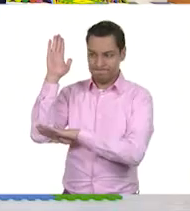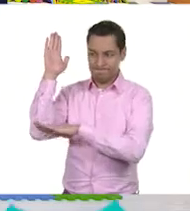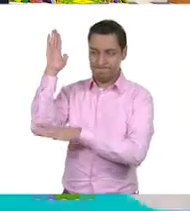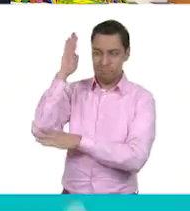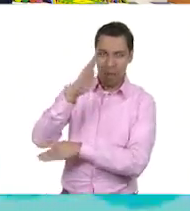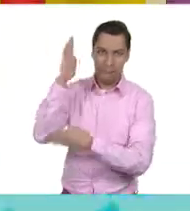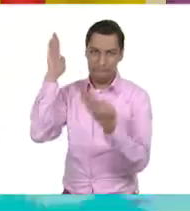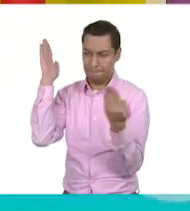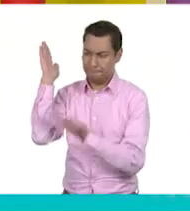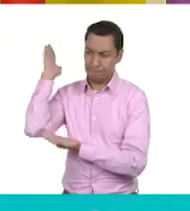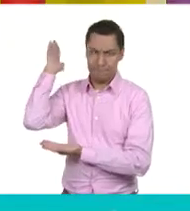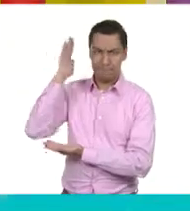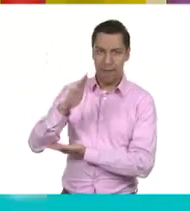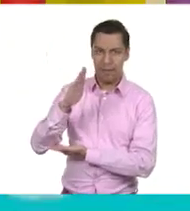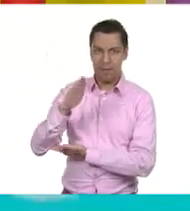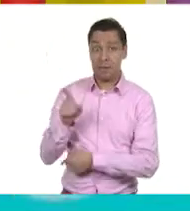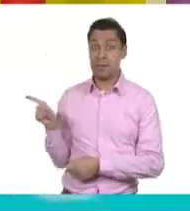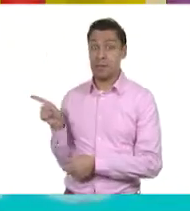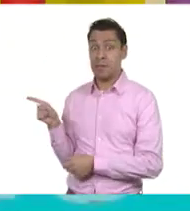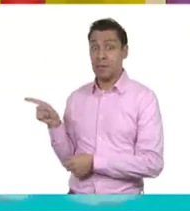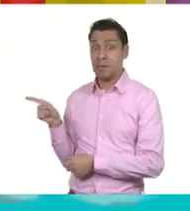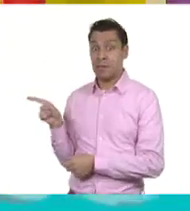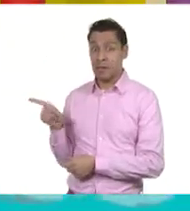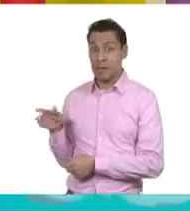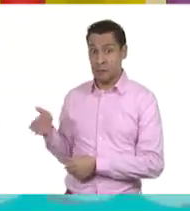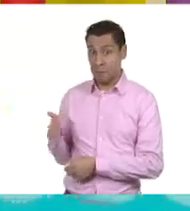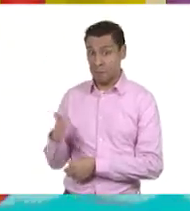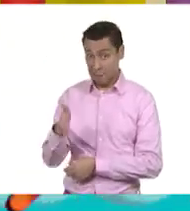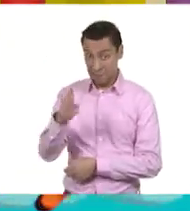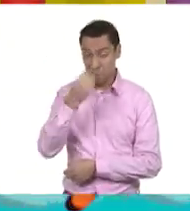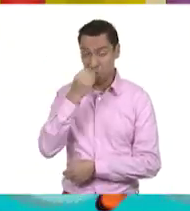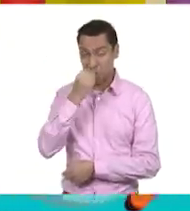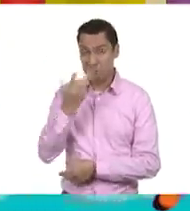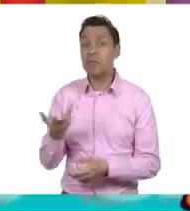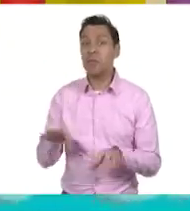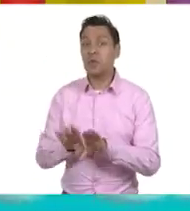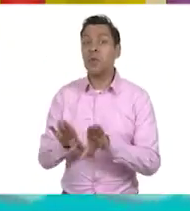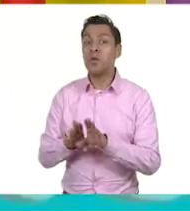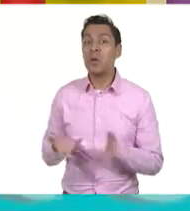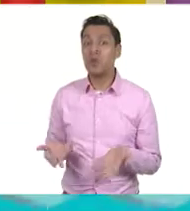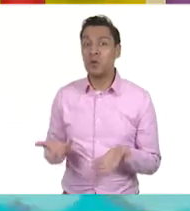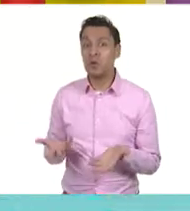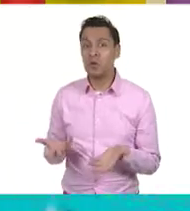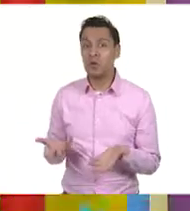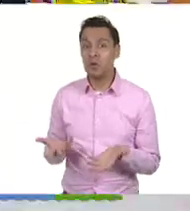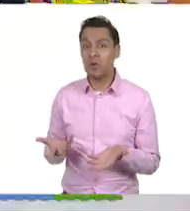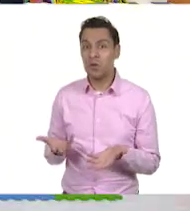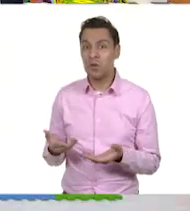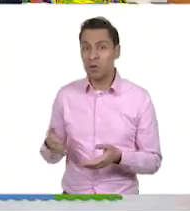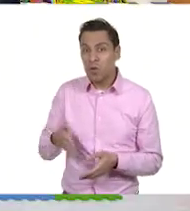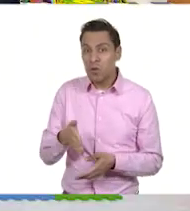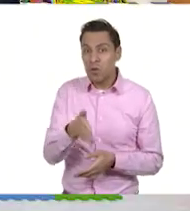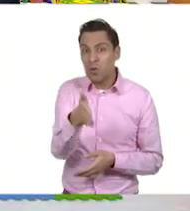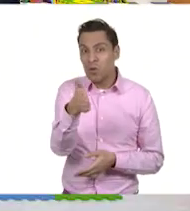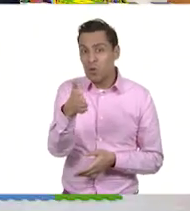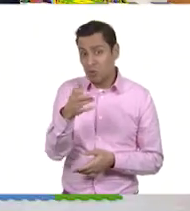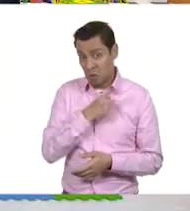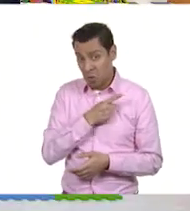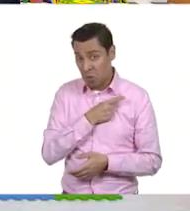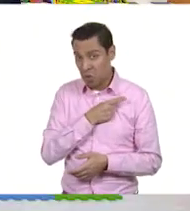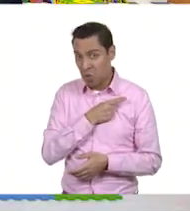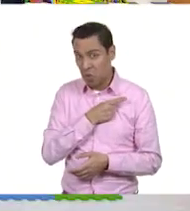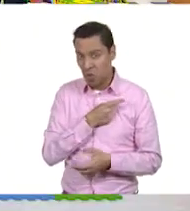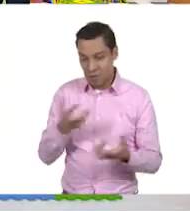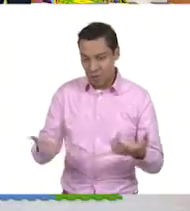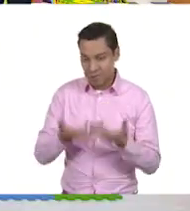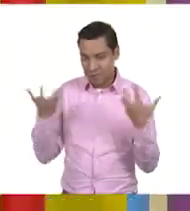sacas ese pescado? Pues, los peces están en los mares o en los ríos. ¿Y vas a acompañarlo con una ensalada? Ah,